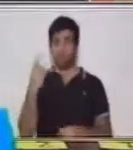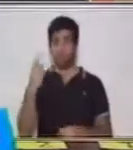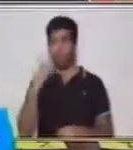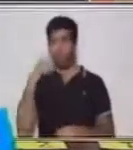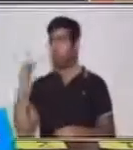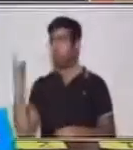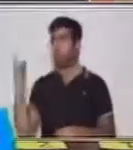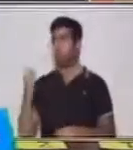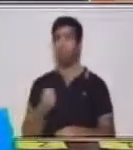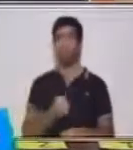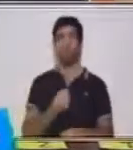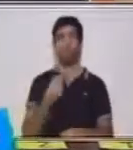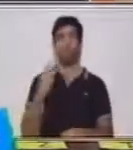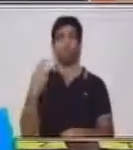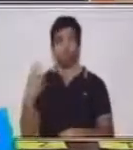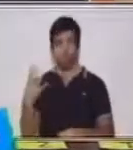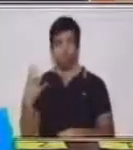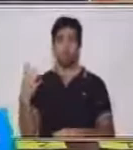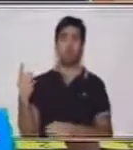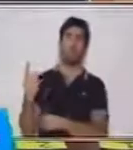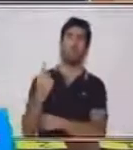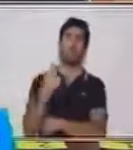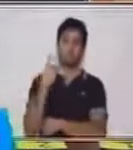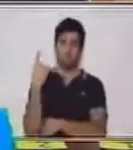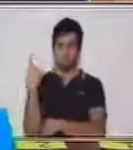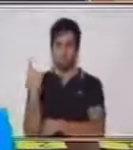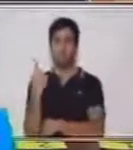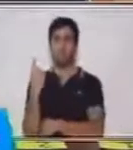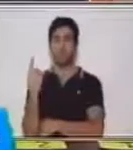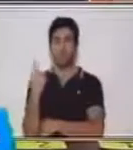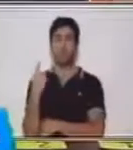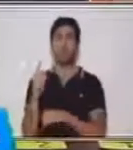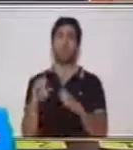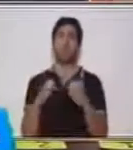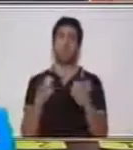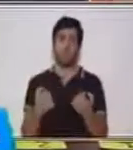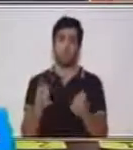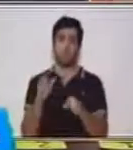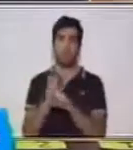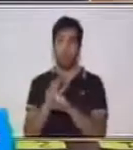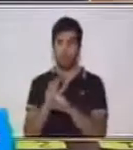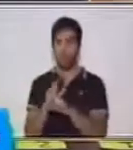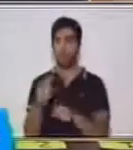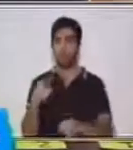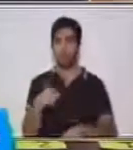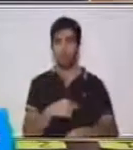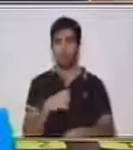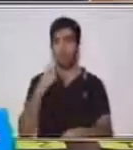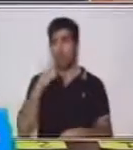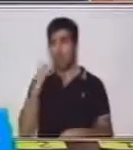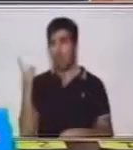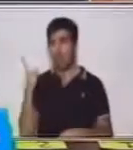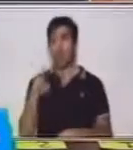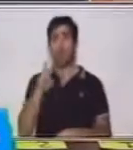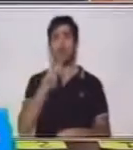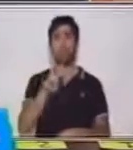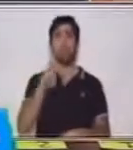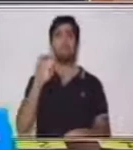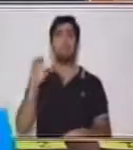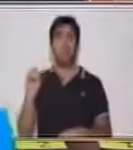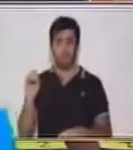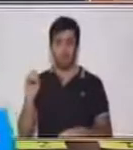importancia, pero si nosotros, por ejemplo, vemos el número veinte, el número que acabamos de formar,